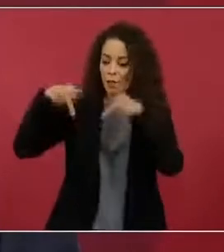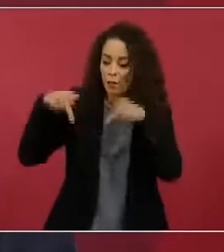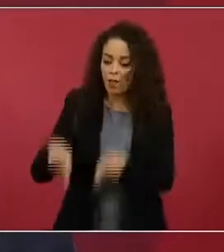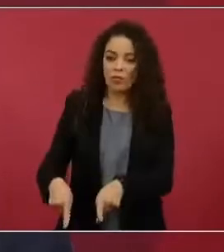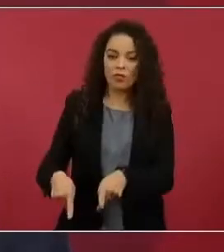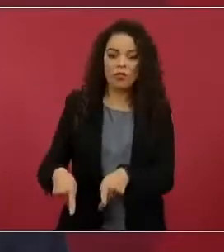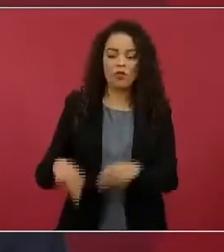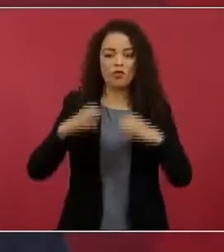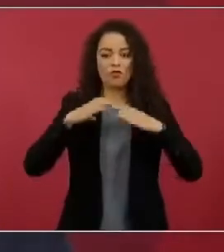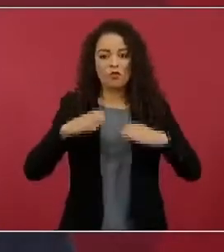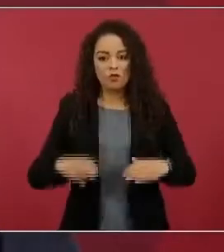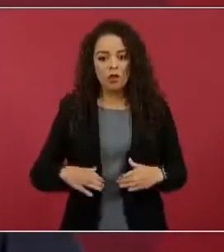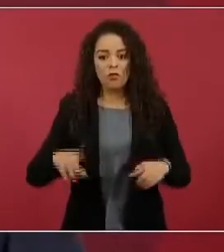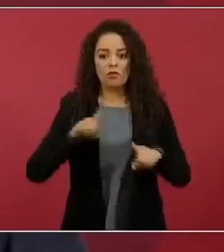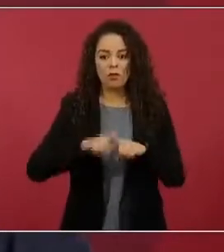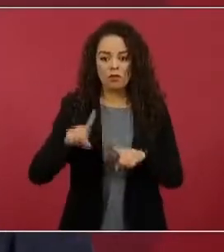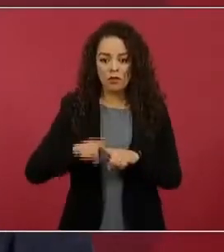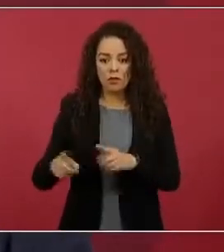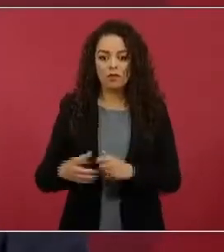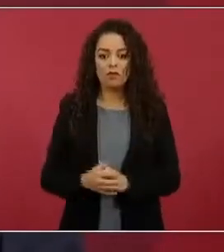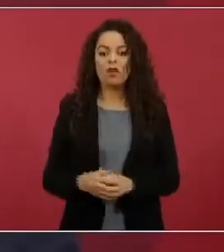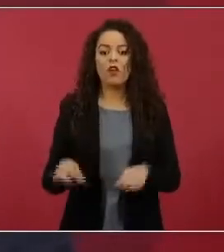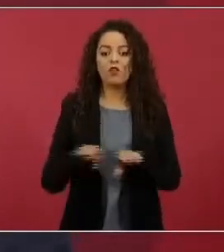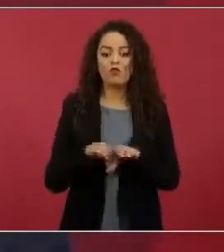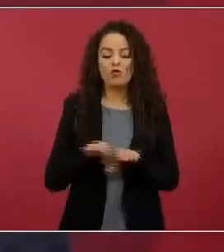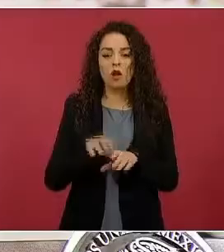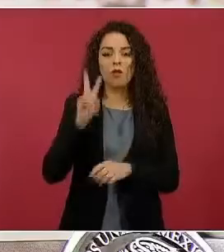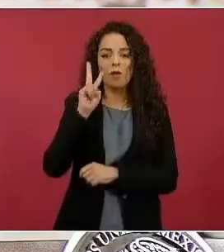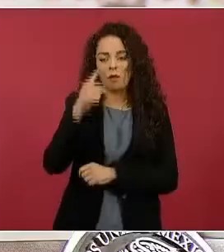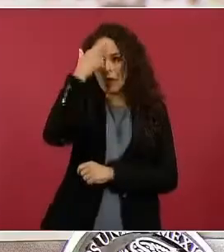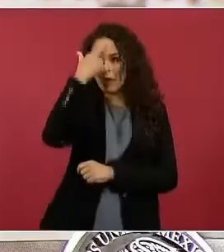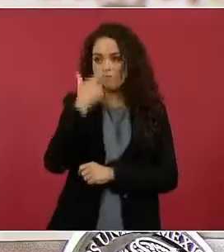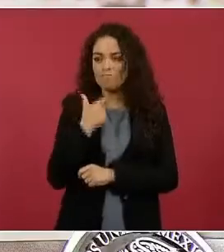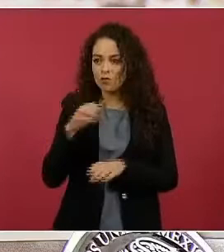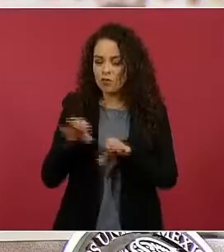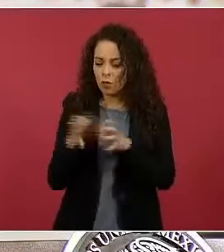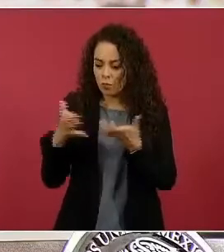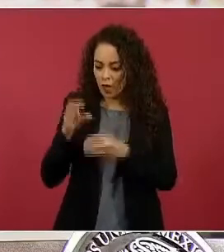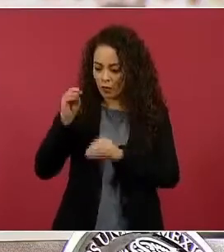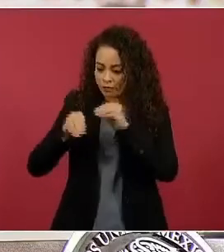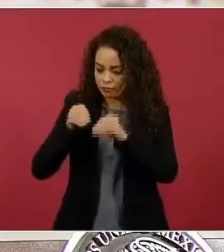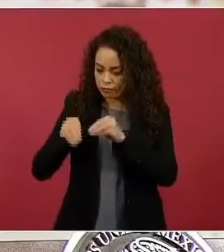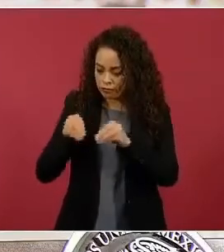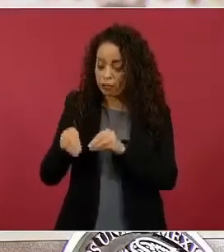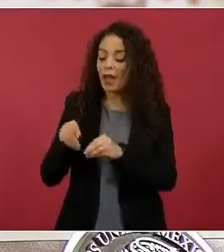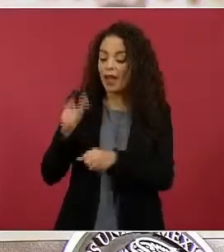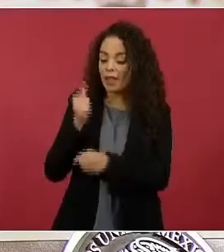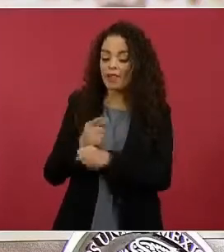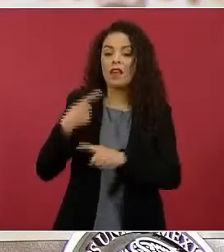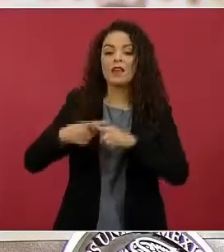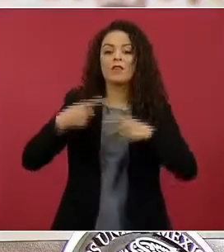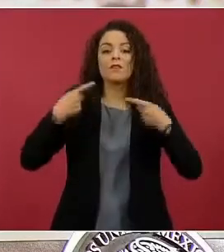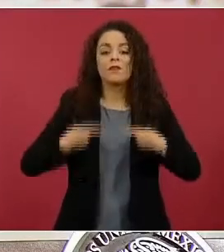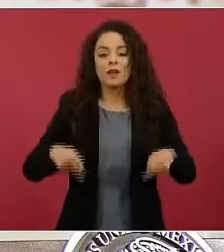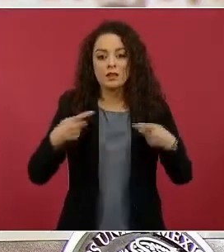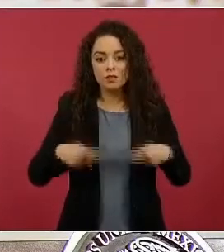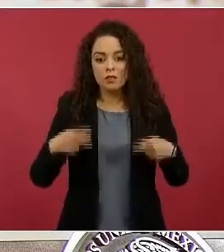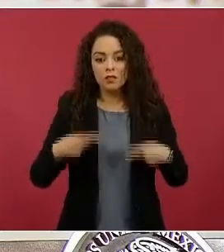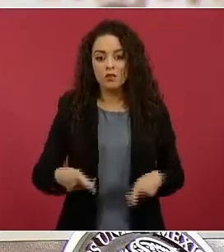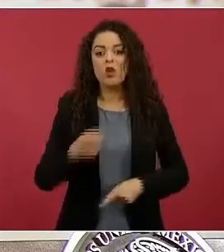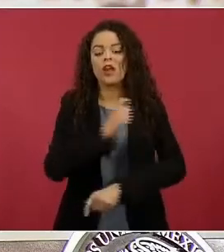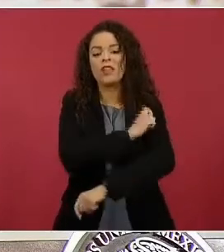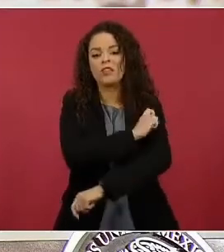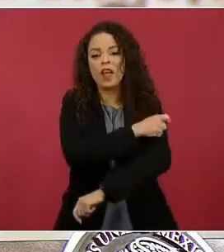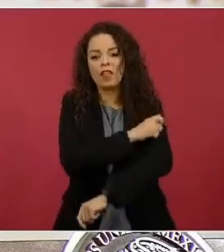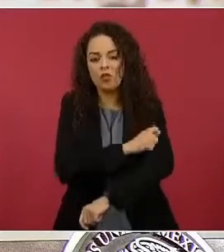forenses y de cuerpos, los sistemas de reconstrucción facial, los softwares para tener los datos de búsqueda de personas para rostros y tatuajes,